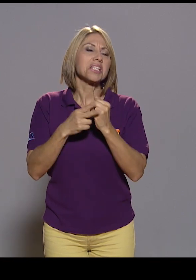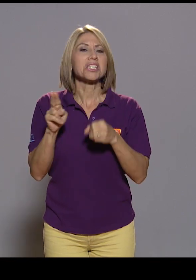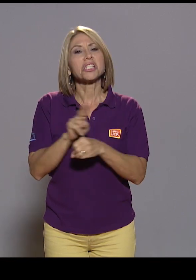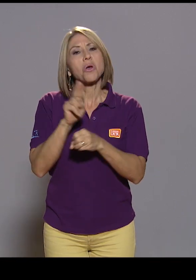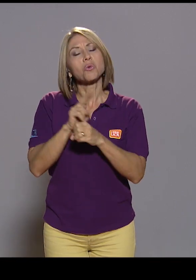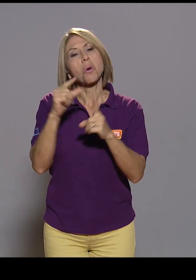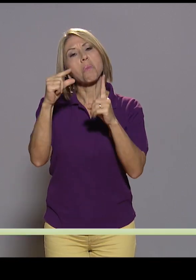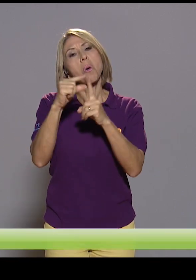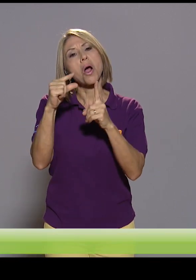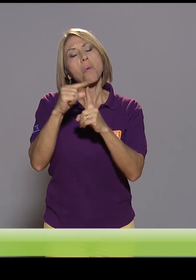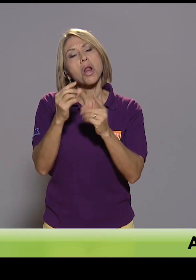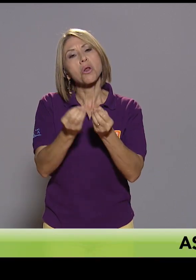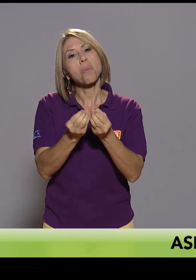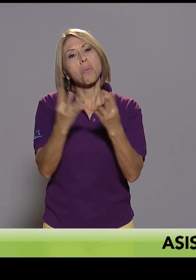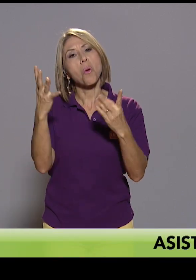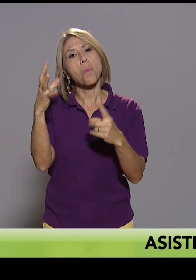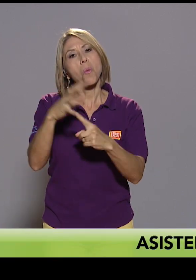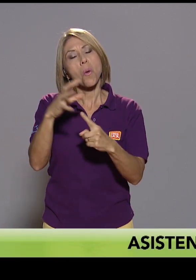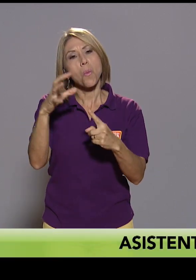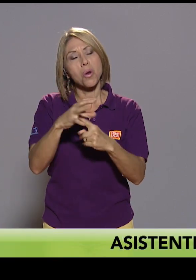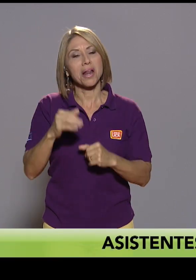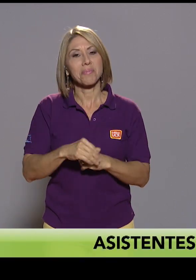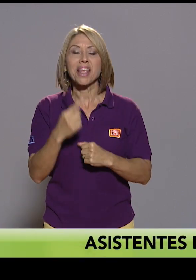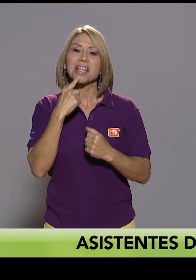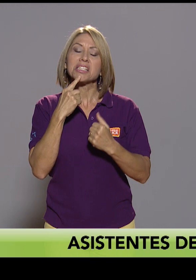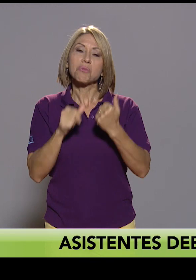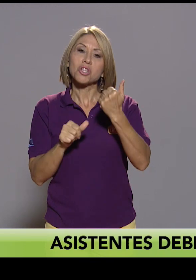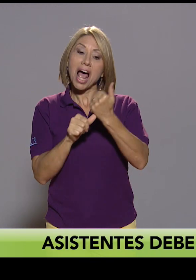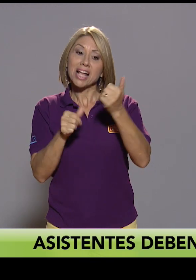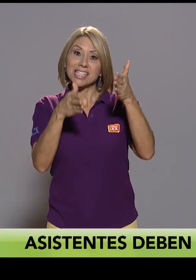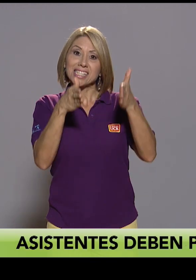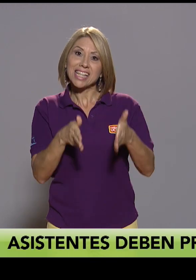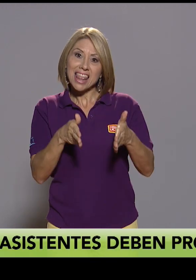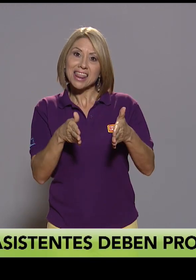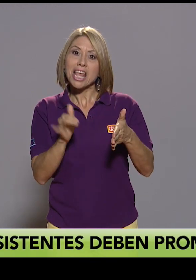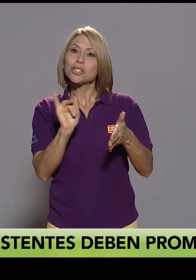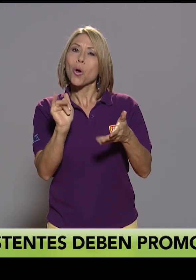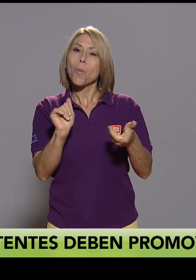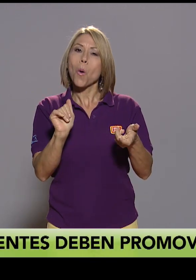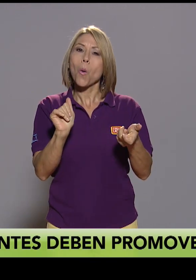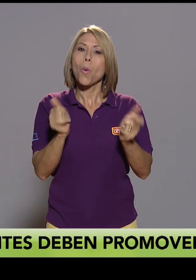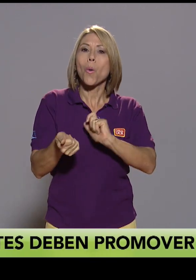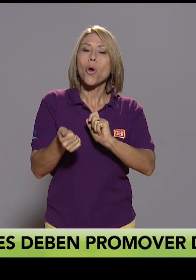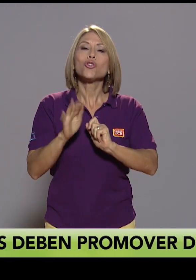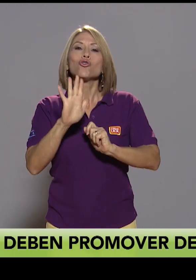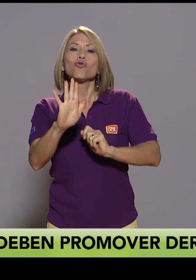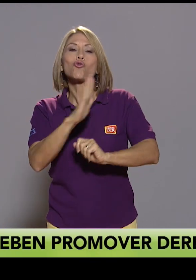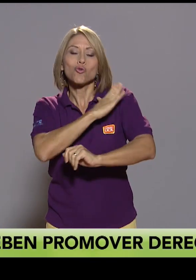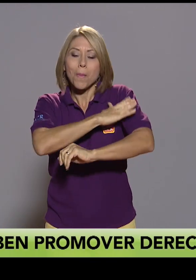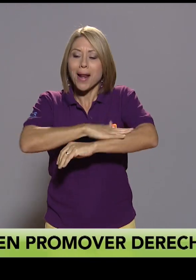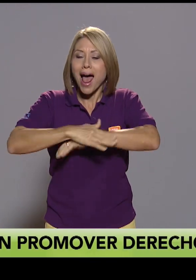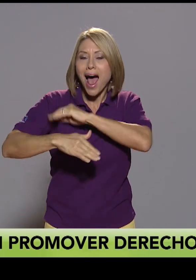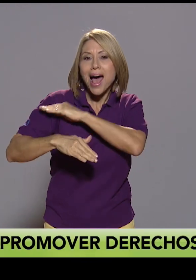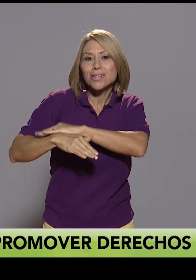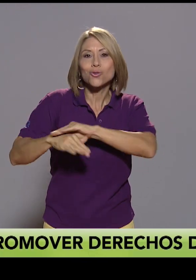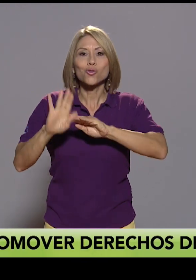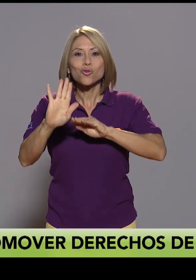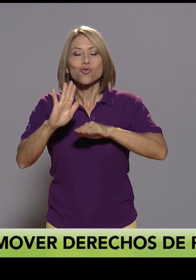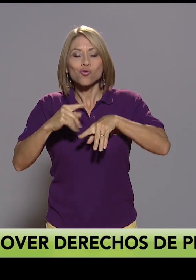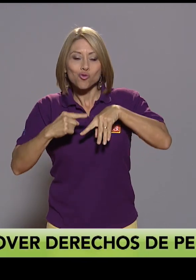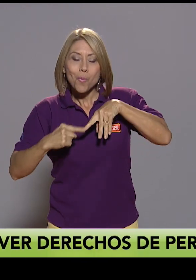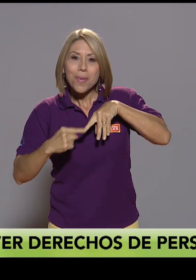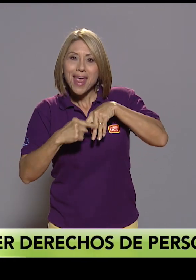coloquial que el asistente se volvería para muchas personas sus brazos y sus piernas, ¿verdad? El cerebro, la